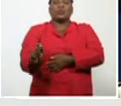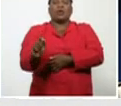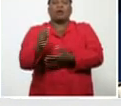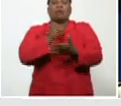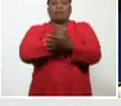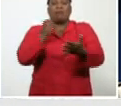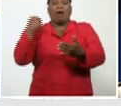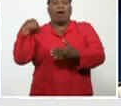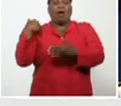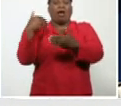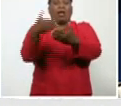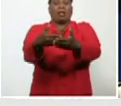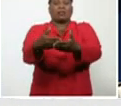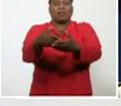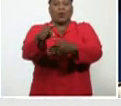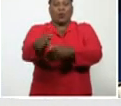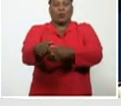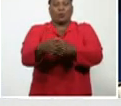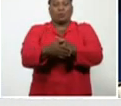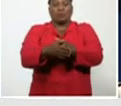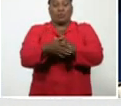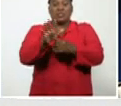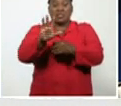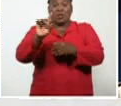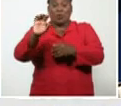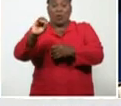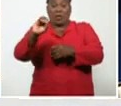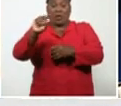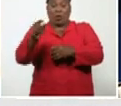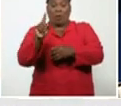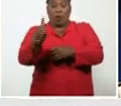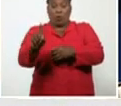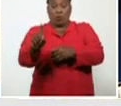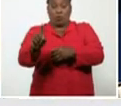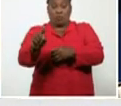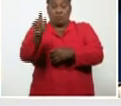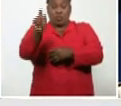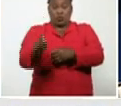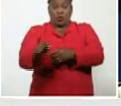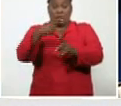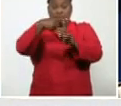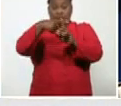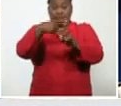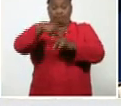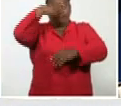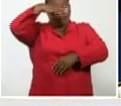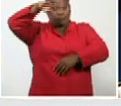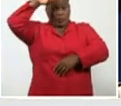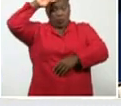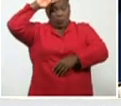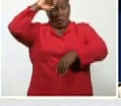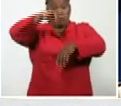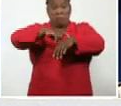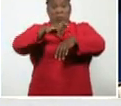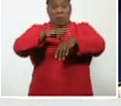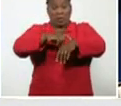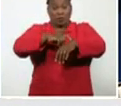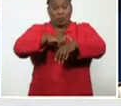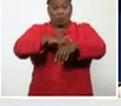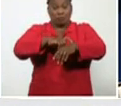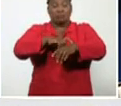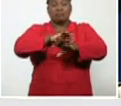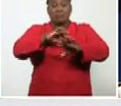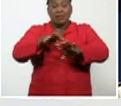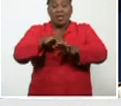la fecha. 50,1% de los casos confirmados en Cuba, pues, en el momento del diagnóstico, se